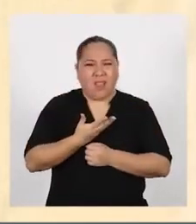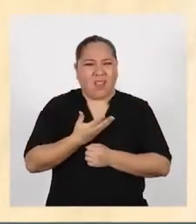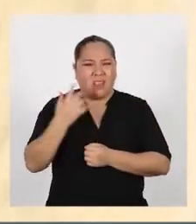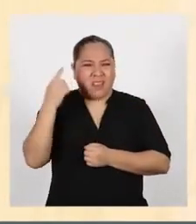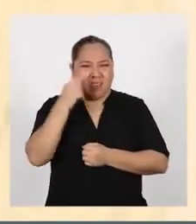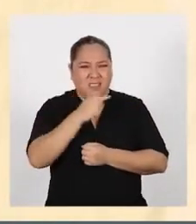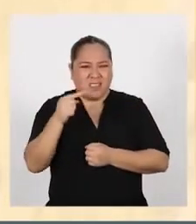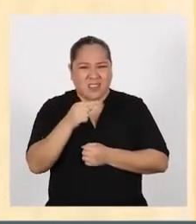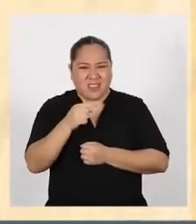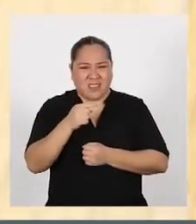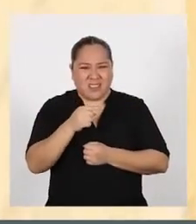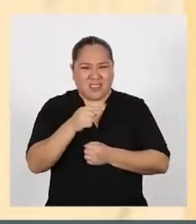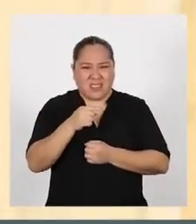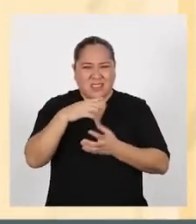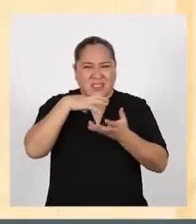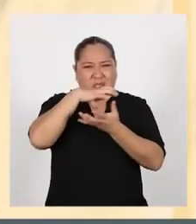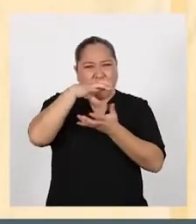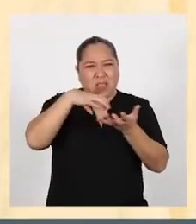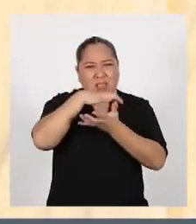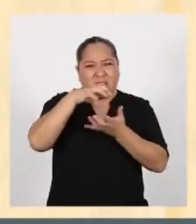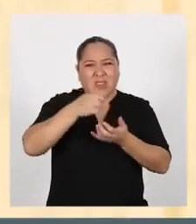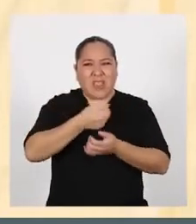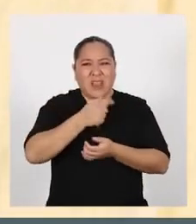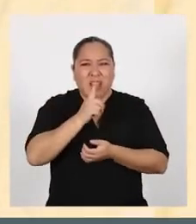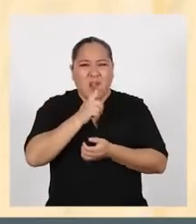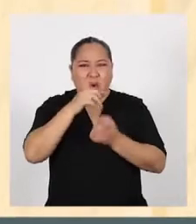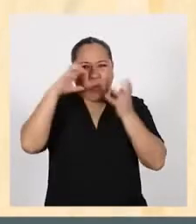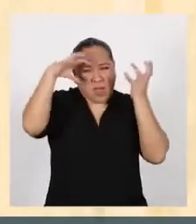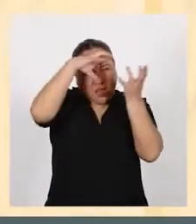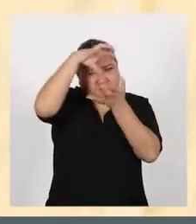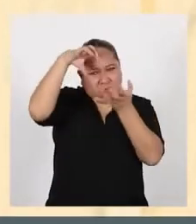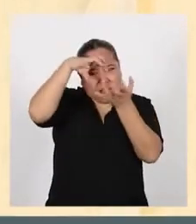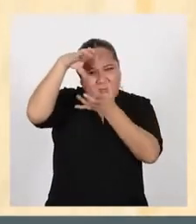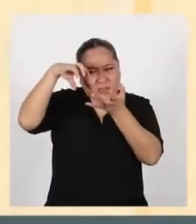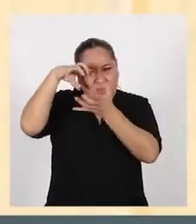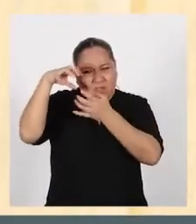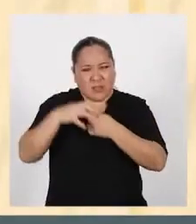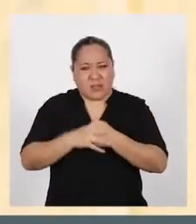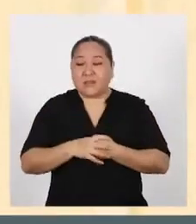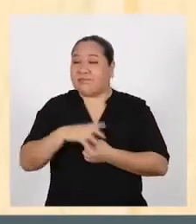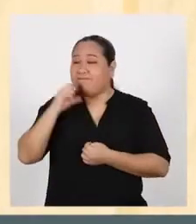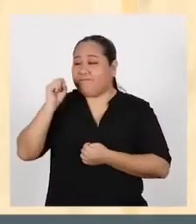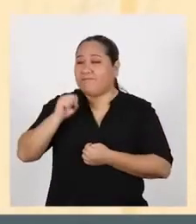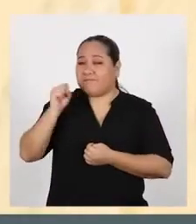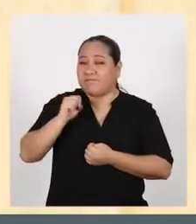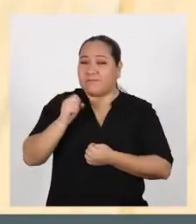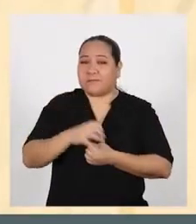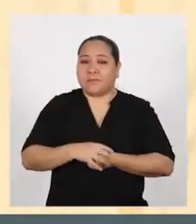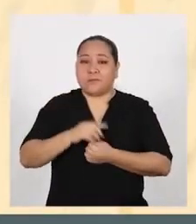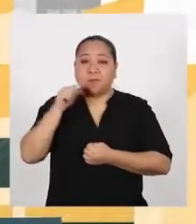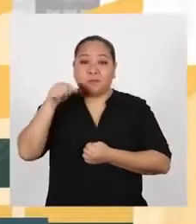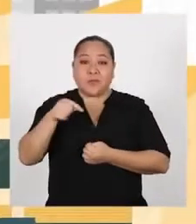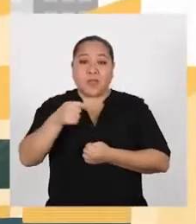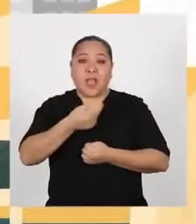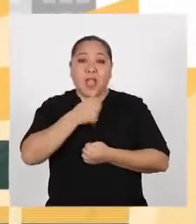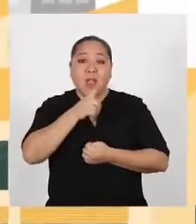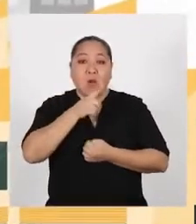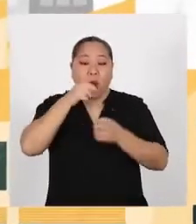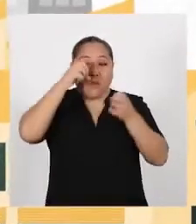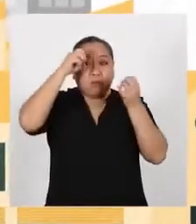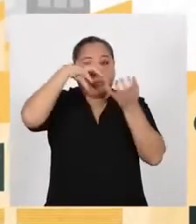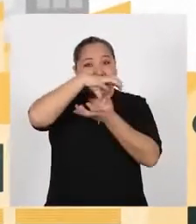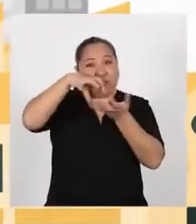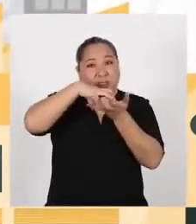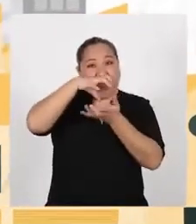¿Todas estas sustancias se mezclan con el agua que hay en las nubes? Así es, Nati Y cuando esa